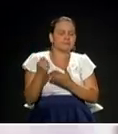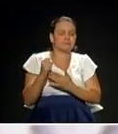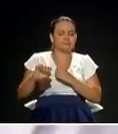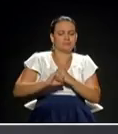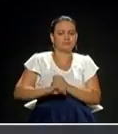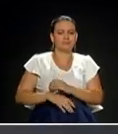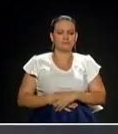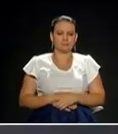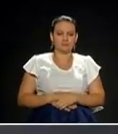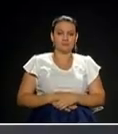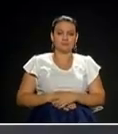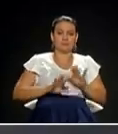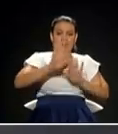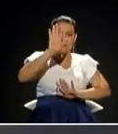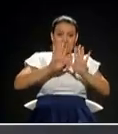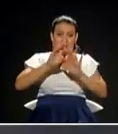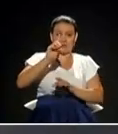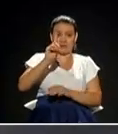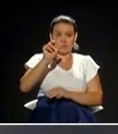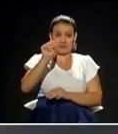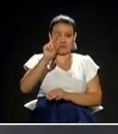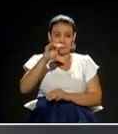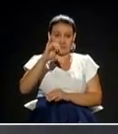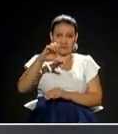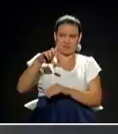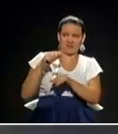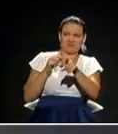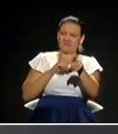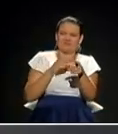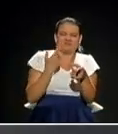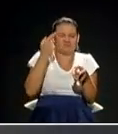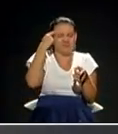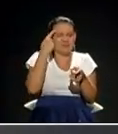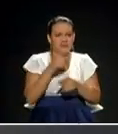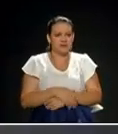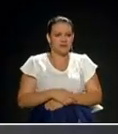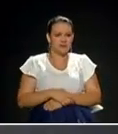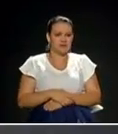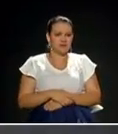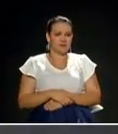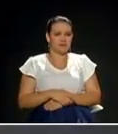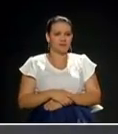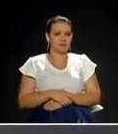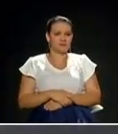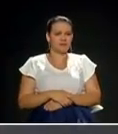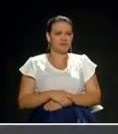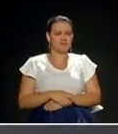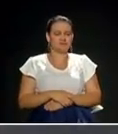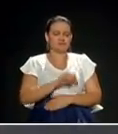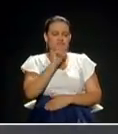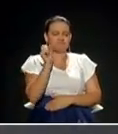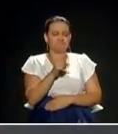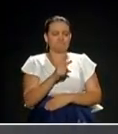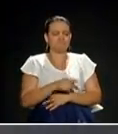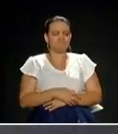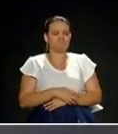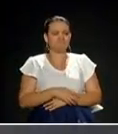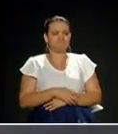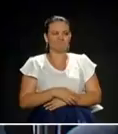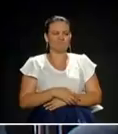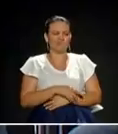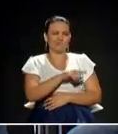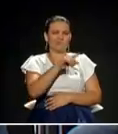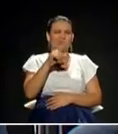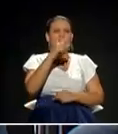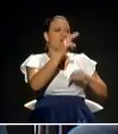Candidato Daniel Quintero, ¿qué duda tiene acerca de la respuesta de Alfredo Ramos? ¿Cuál es su evaluación, Alfredo, sobre los resultados en